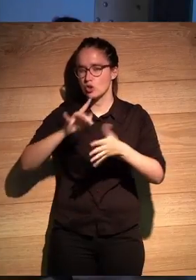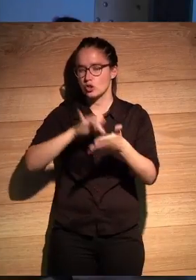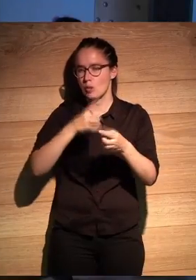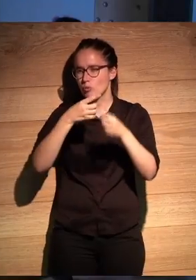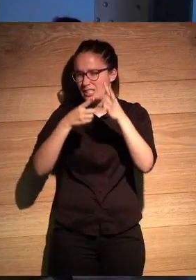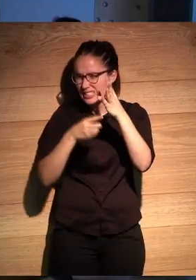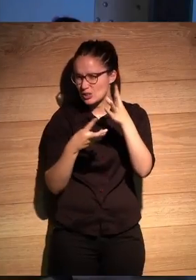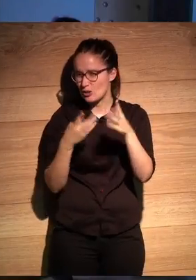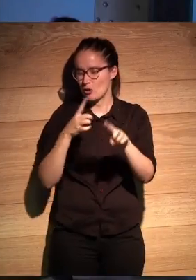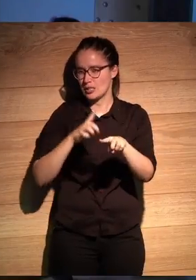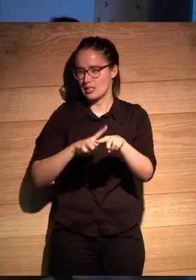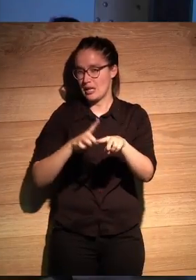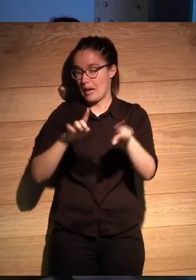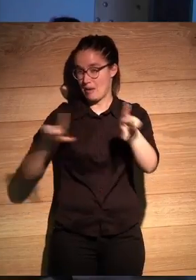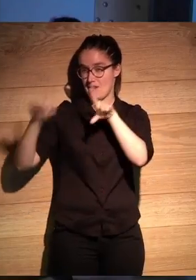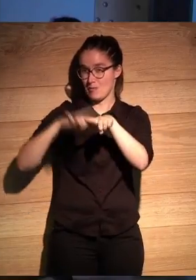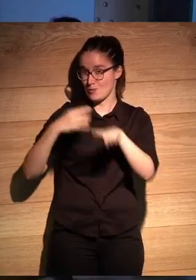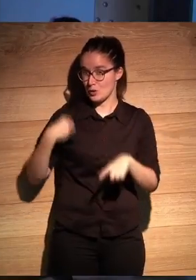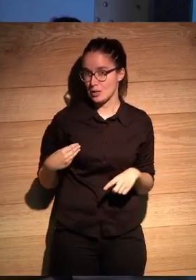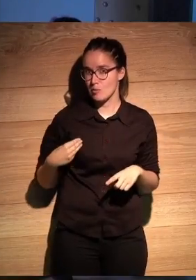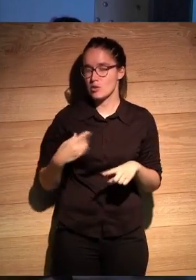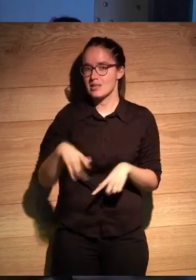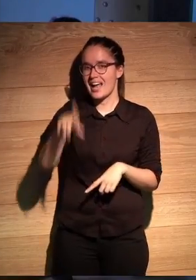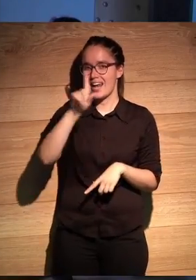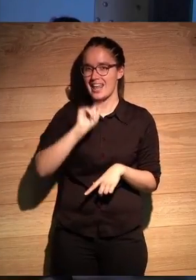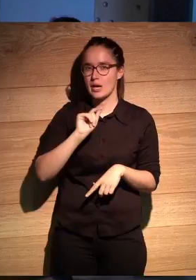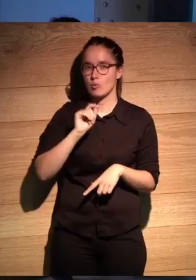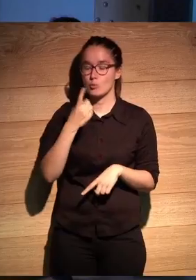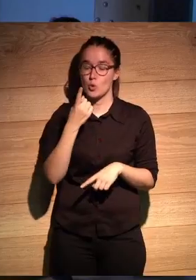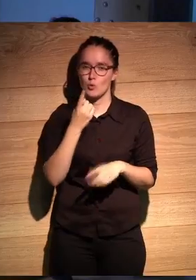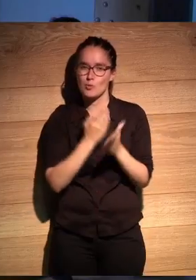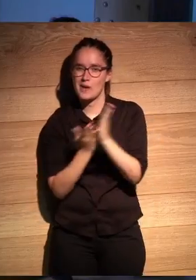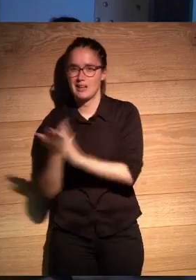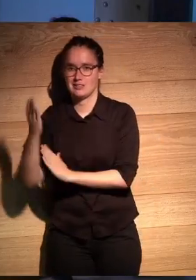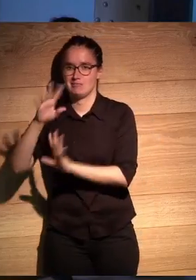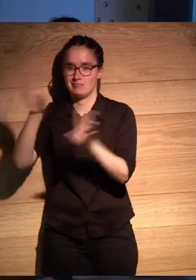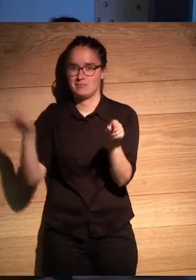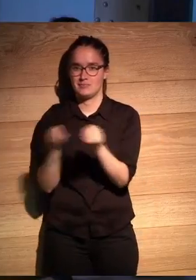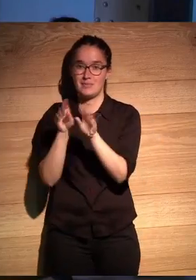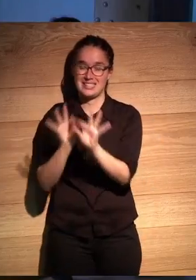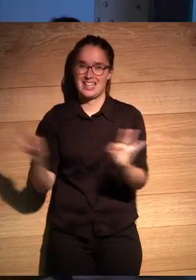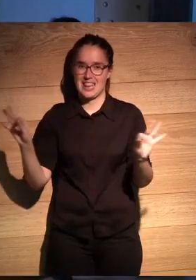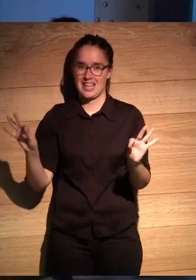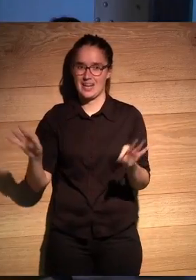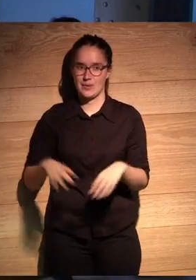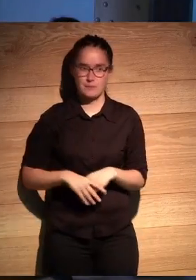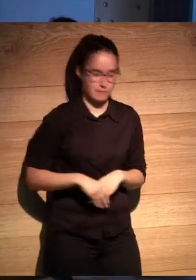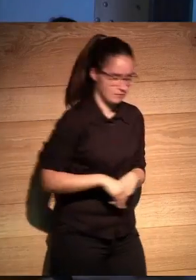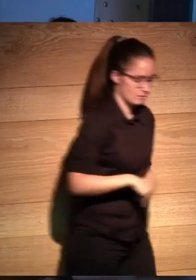donde ocurrían más cosas en la pantalla y optamos por una opción mucho más sencilla.